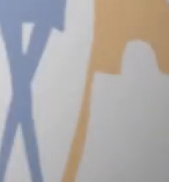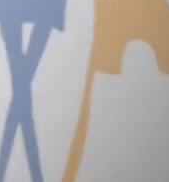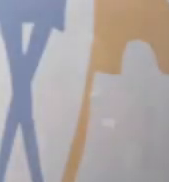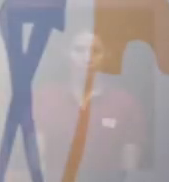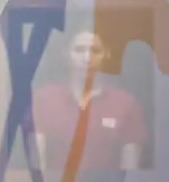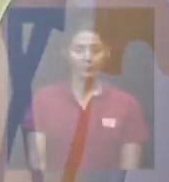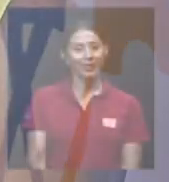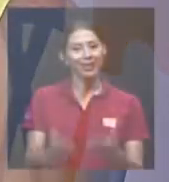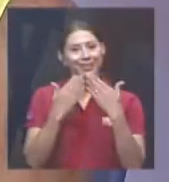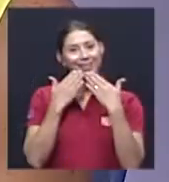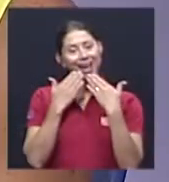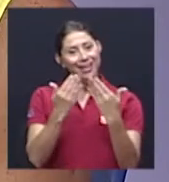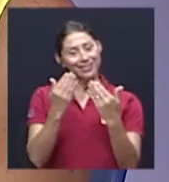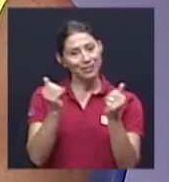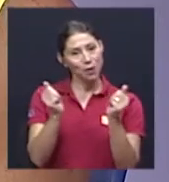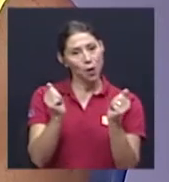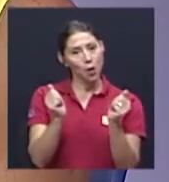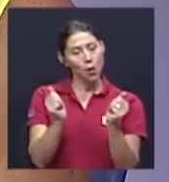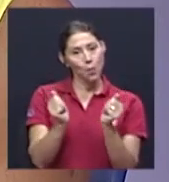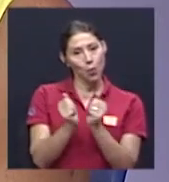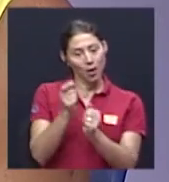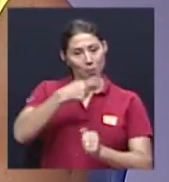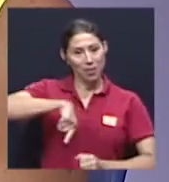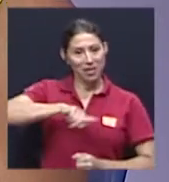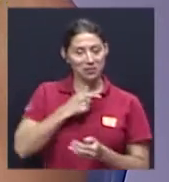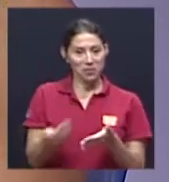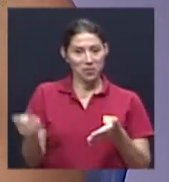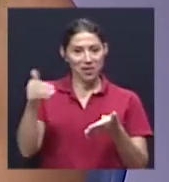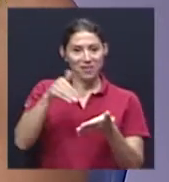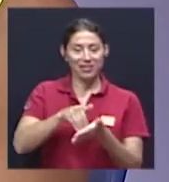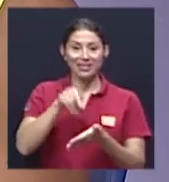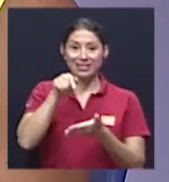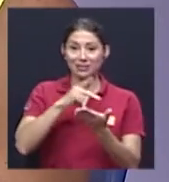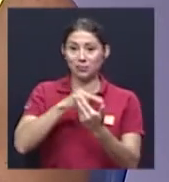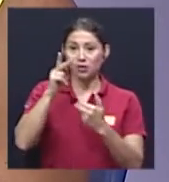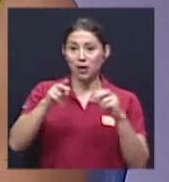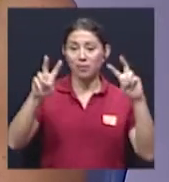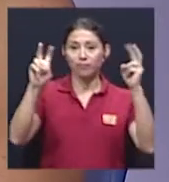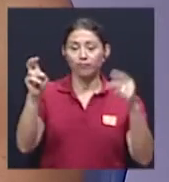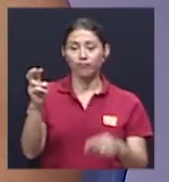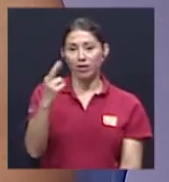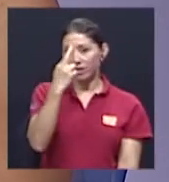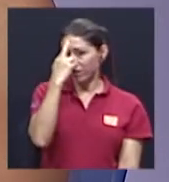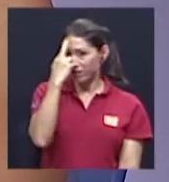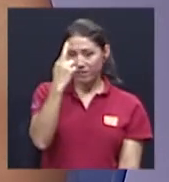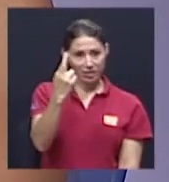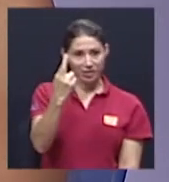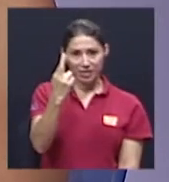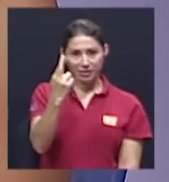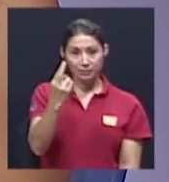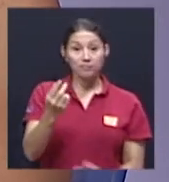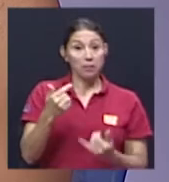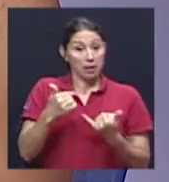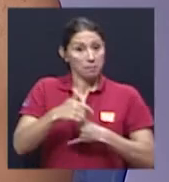Gracias por acompañarnos una vez más en Irreverencias. Estamos en vivo y hoy vamos a